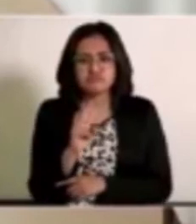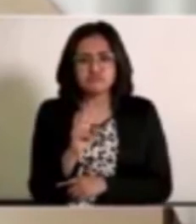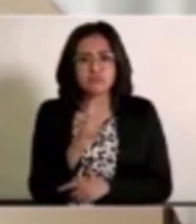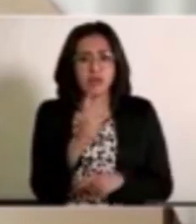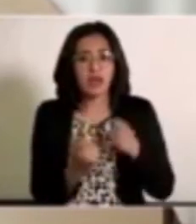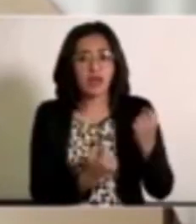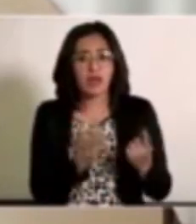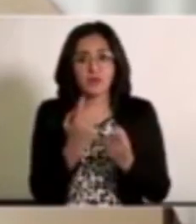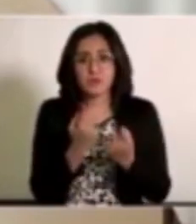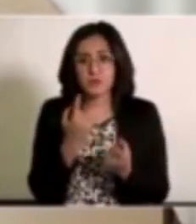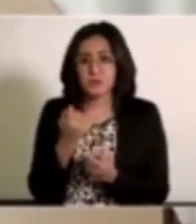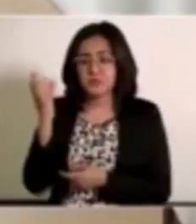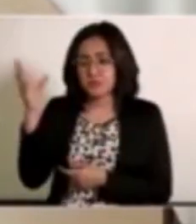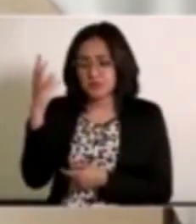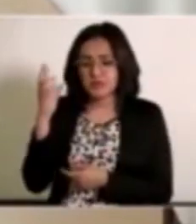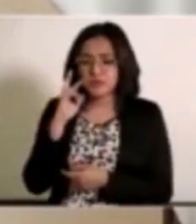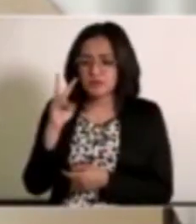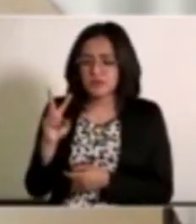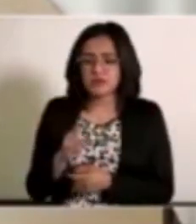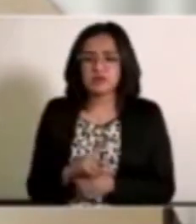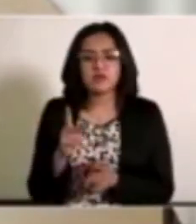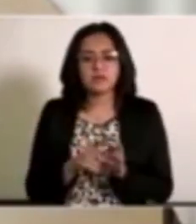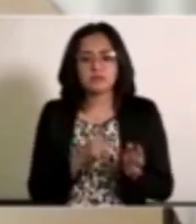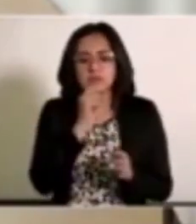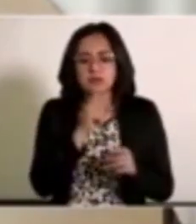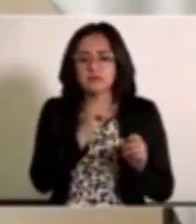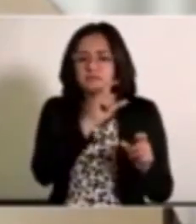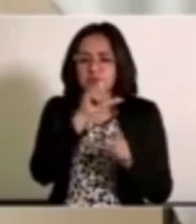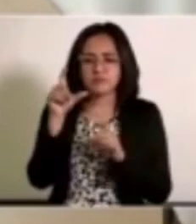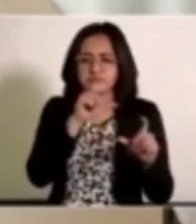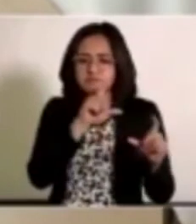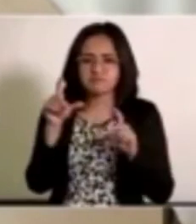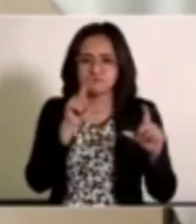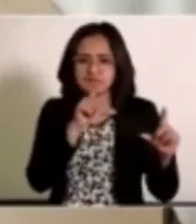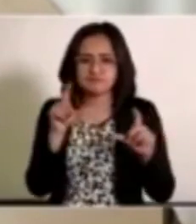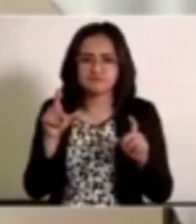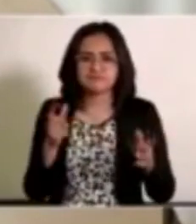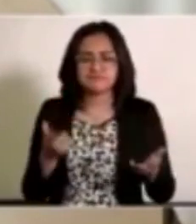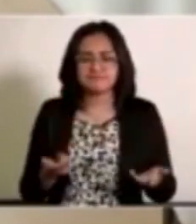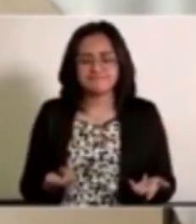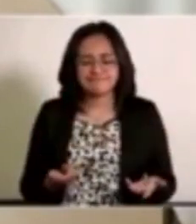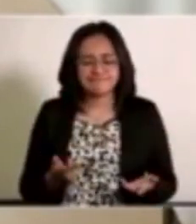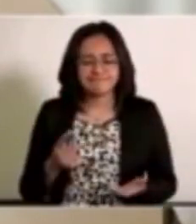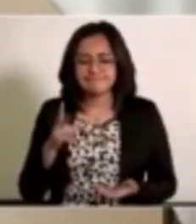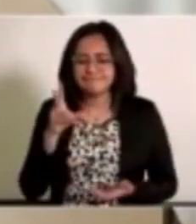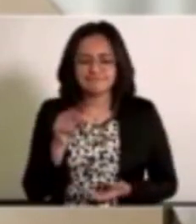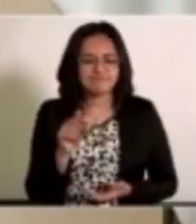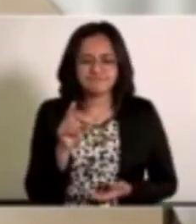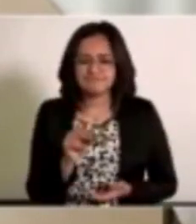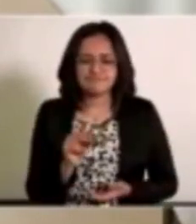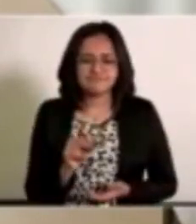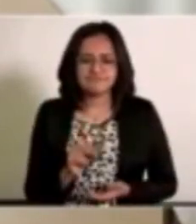algunas patrullas y esa imagen se repite y se repite. No, no, no. Cualquier